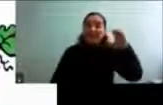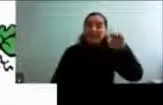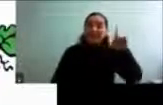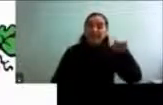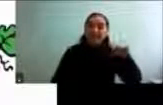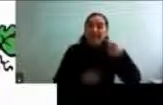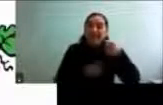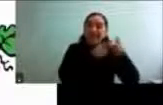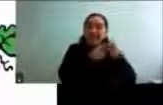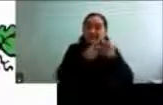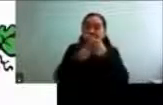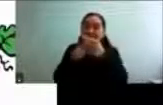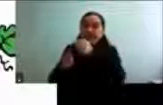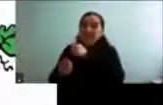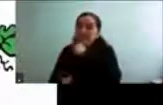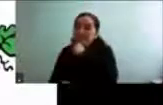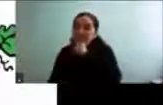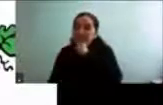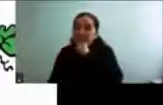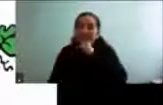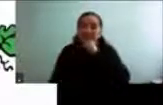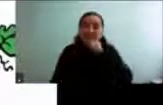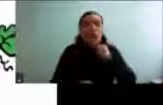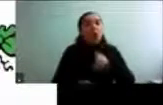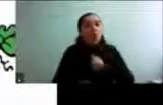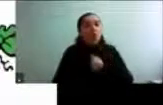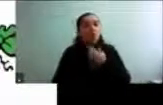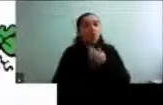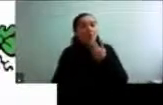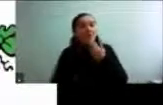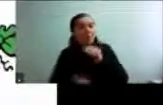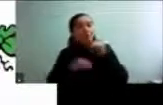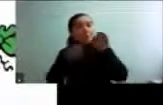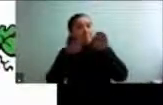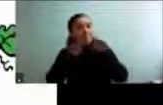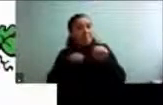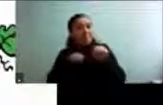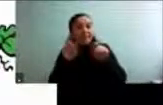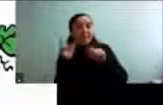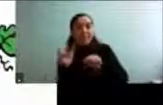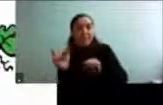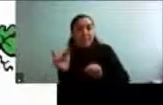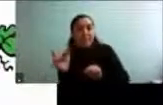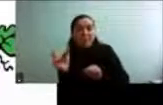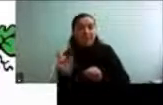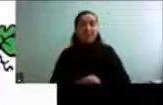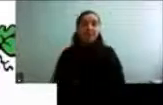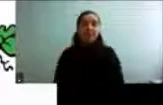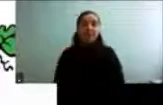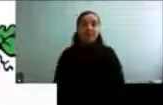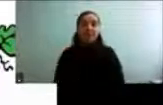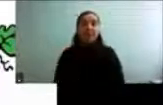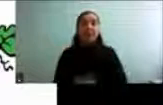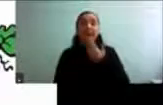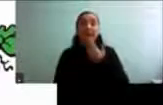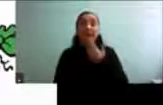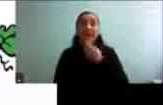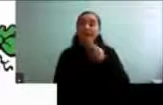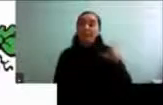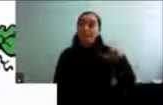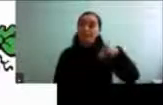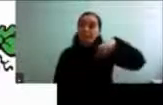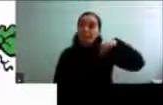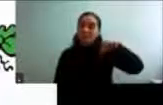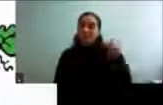estaba como en esa sintonía. Y también Paula se refirió